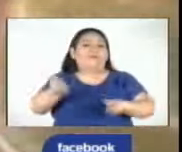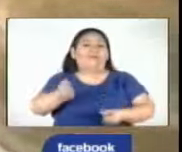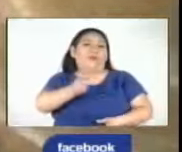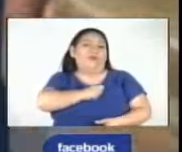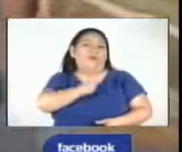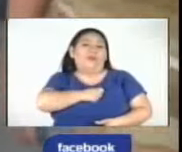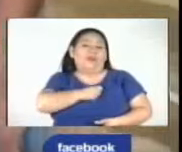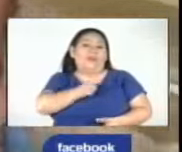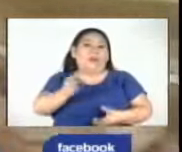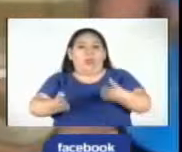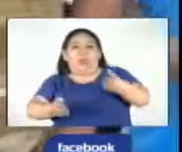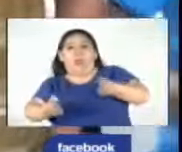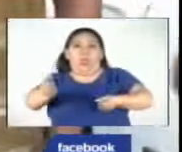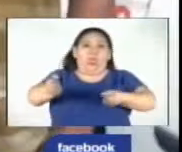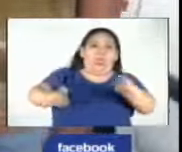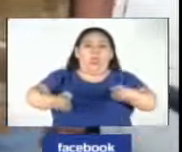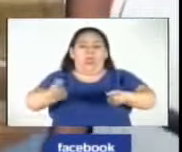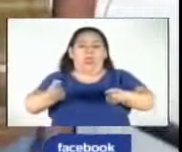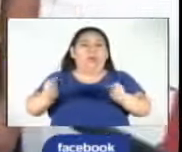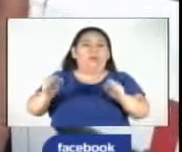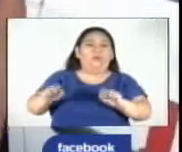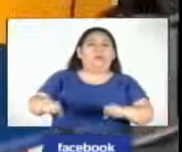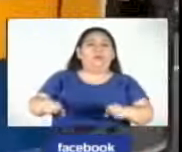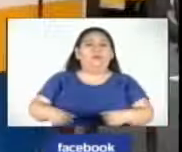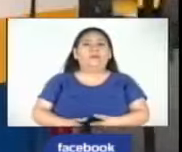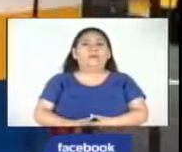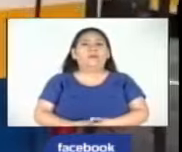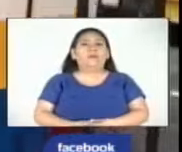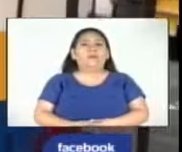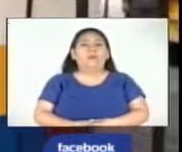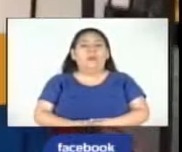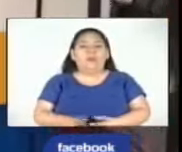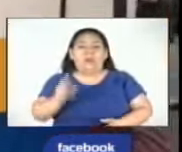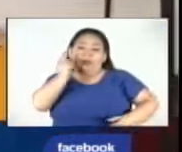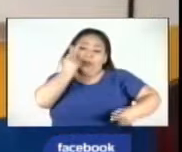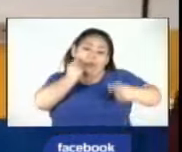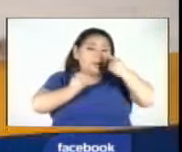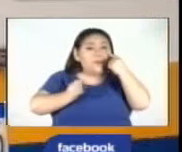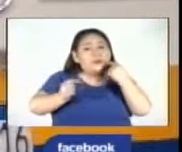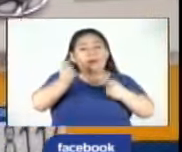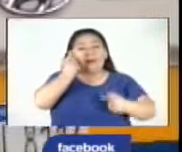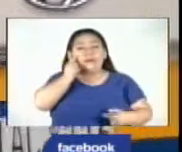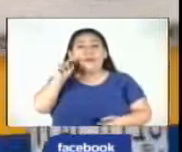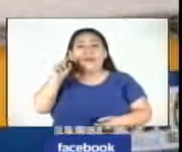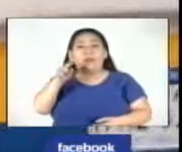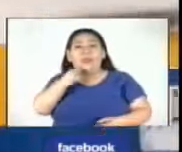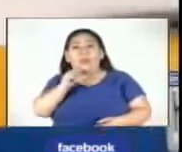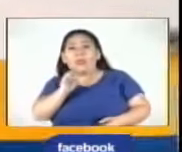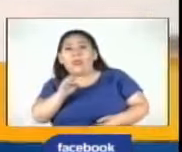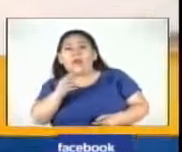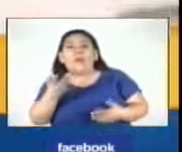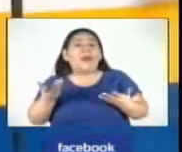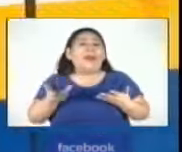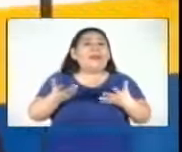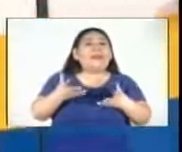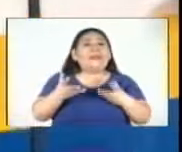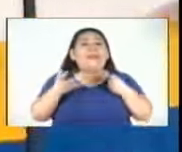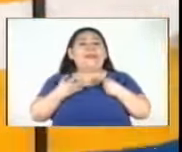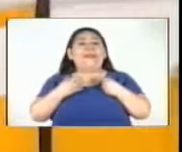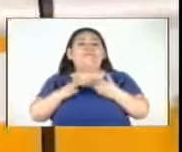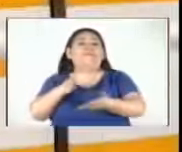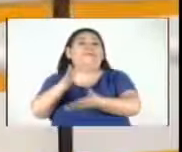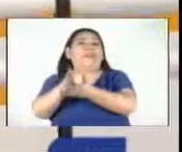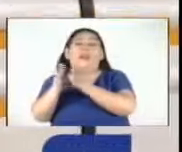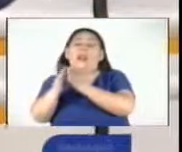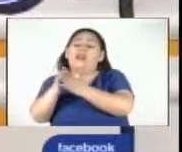perdió la pista y se chocó contra el bus pequeño. Entre lágrimas, la joven asegura que ella lo único que deseaba era llegar